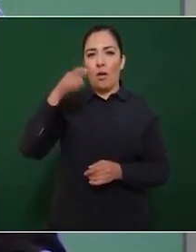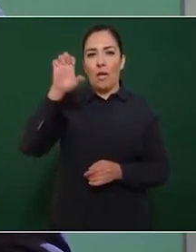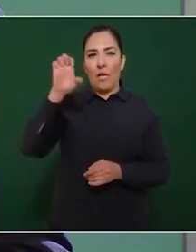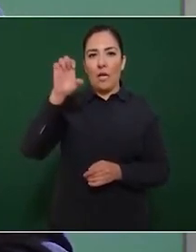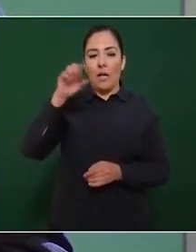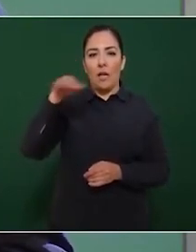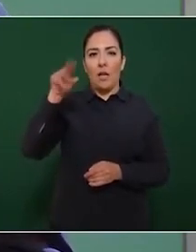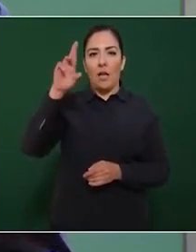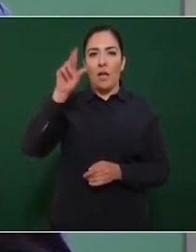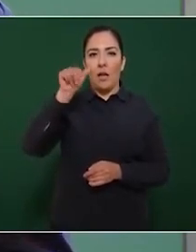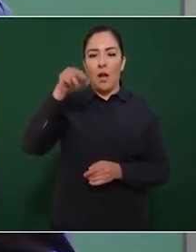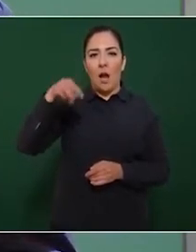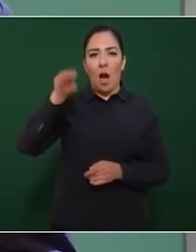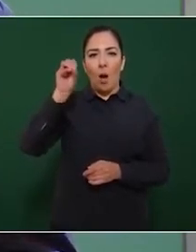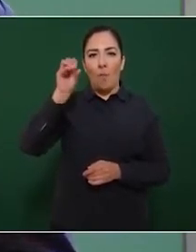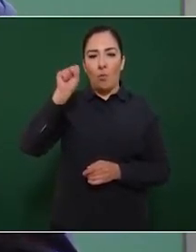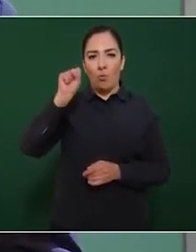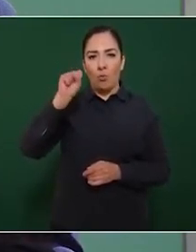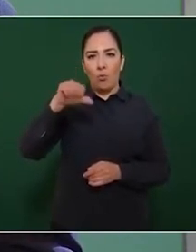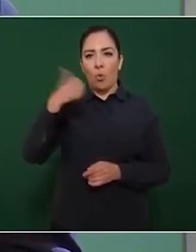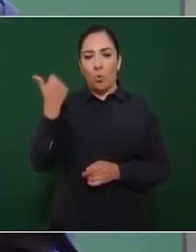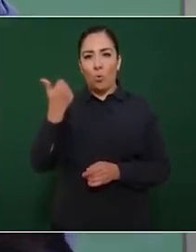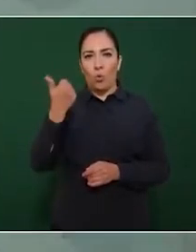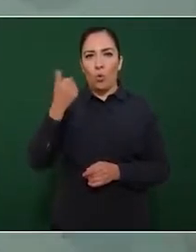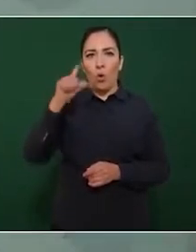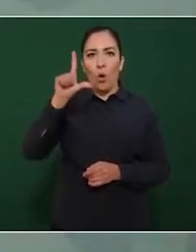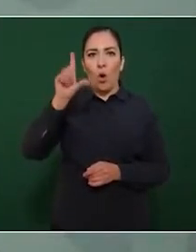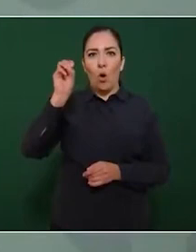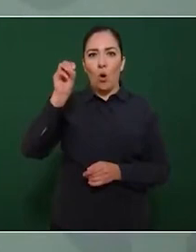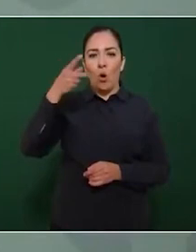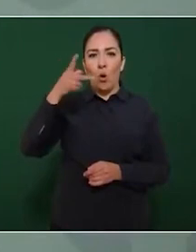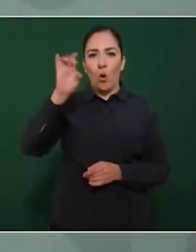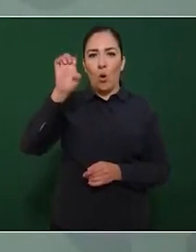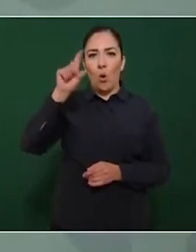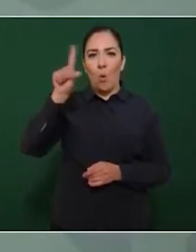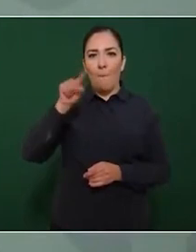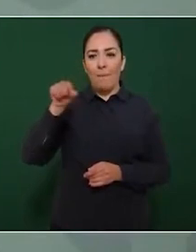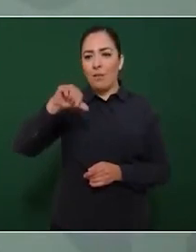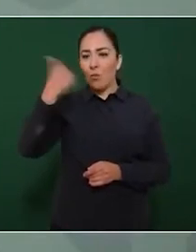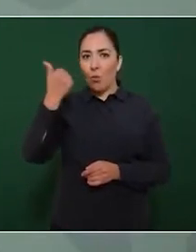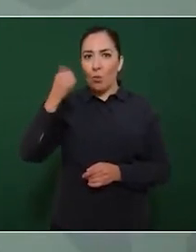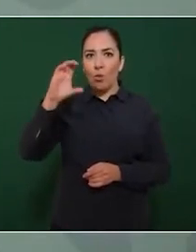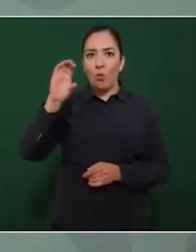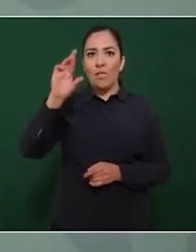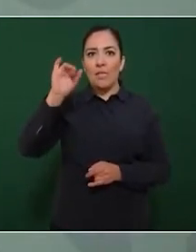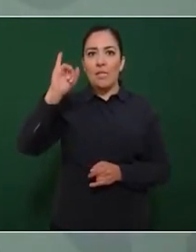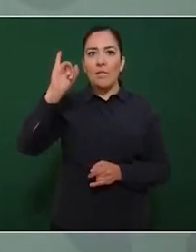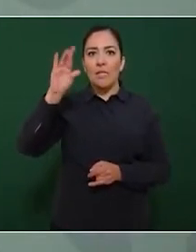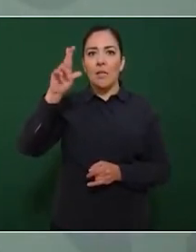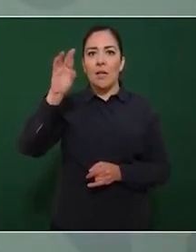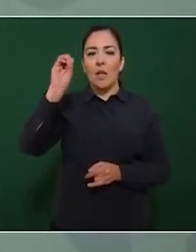López Dóriga Ciro Gómez Leiva Carmen Aristegui